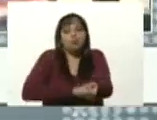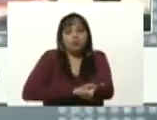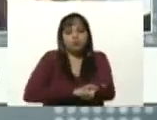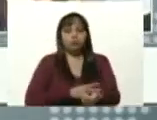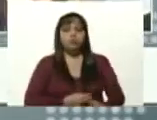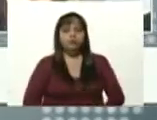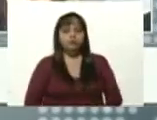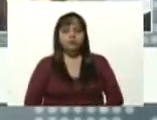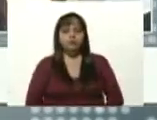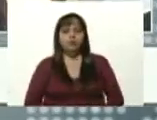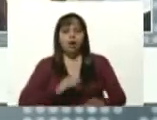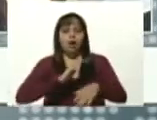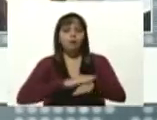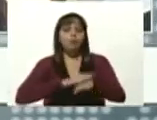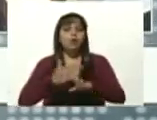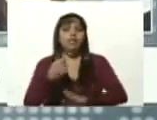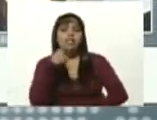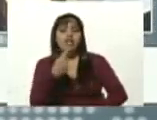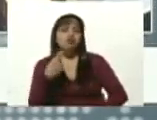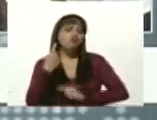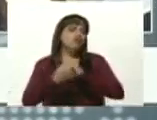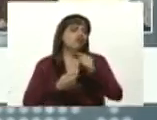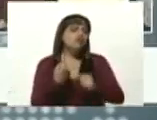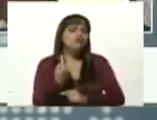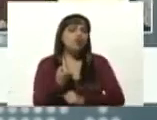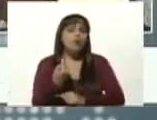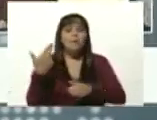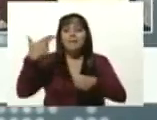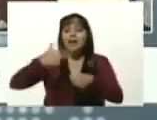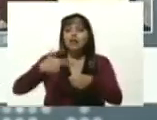Porque entonces dependía de un chorro de petróleo,